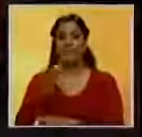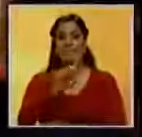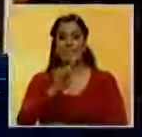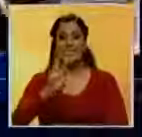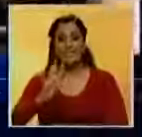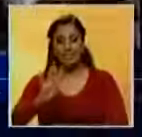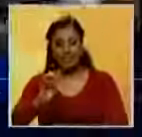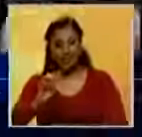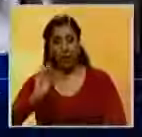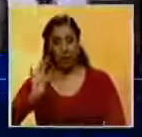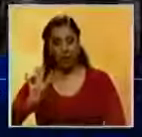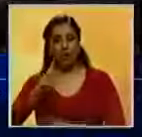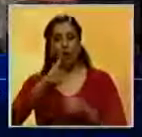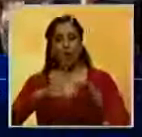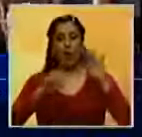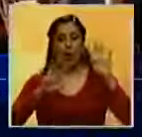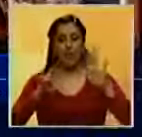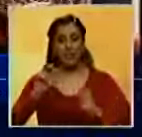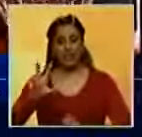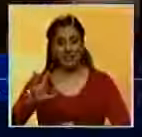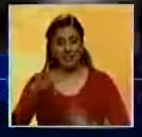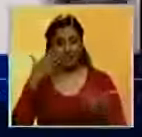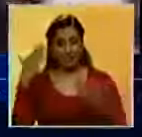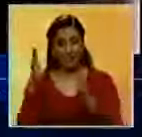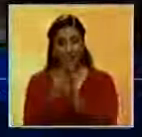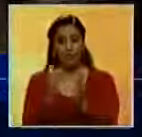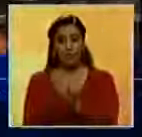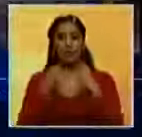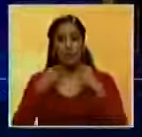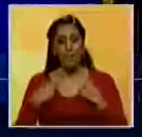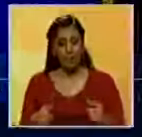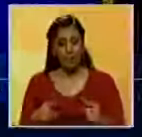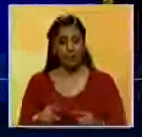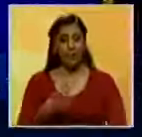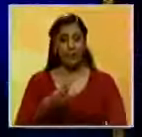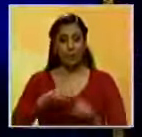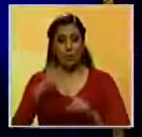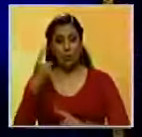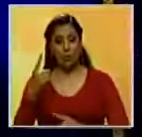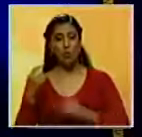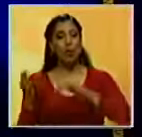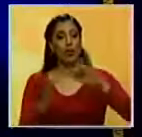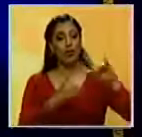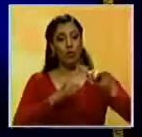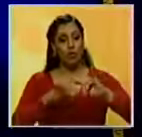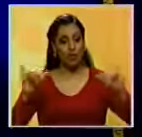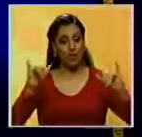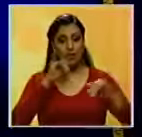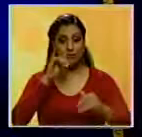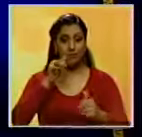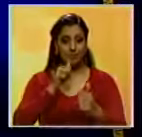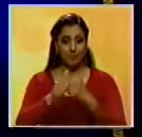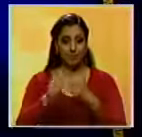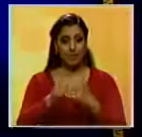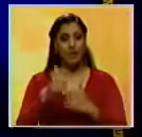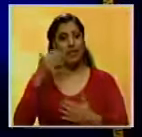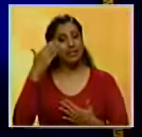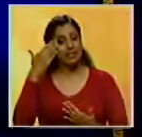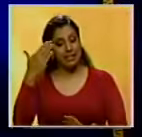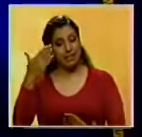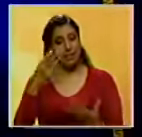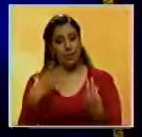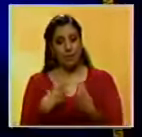por 93 a Marinos Anzuategui para poner la serie a su favor, 3 juegos por 1. Bien amigos, hasta aquí la información deportiva en Noticiero en Evisión.